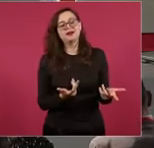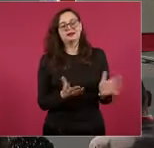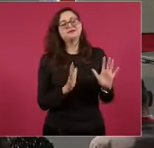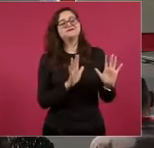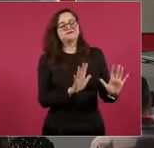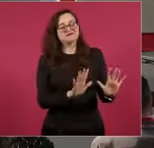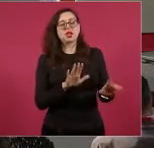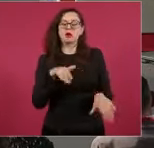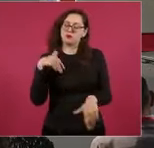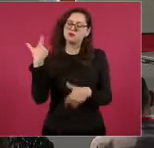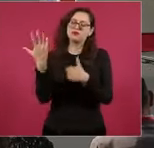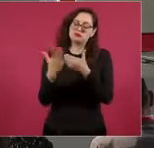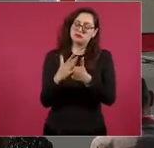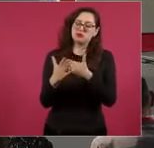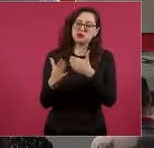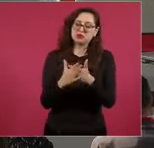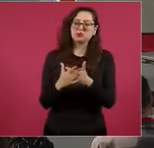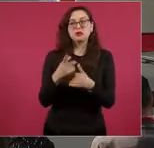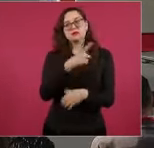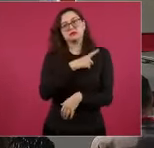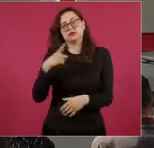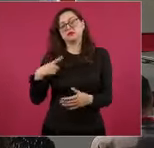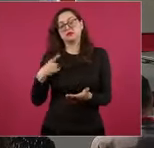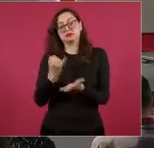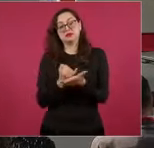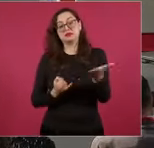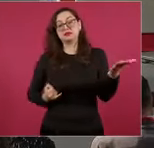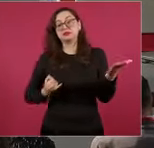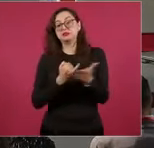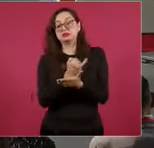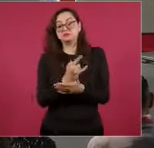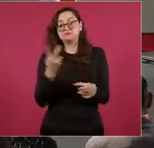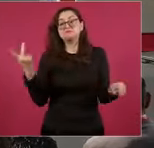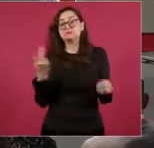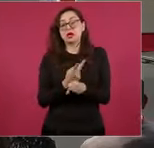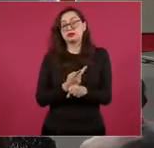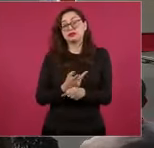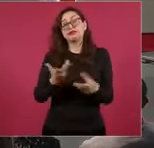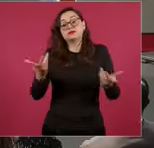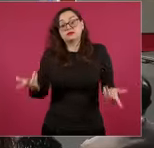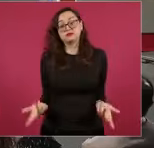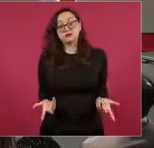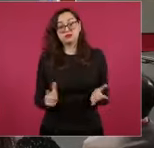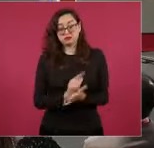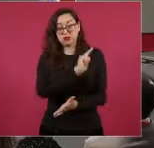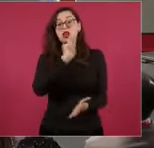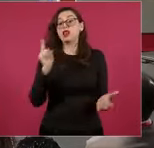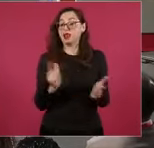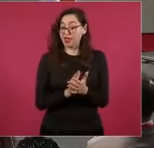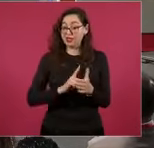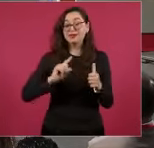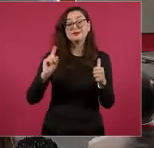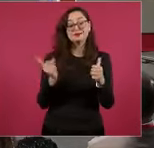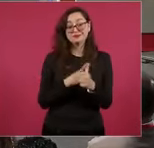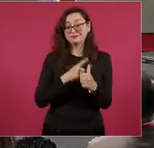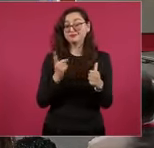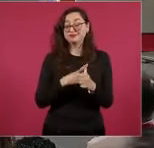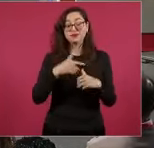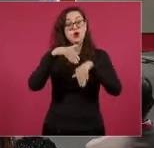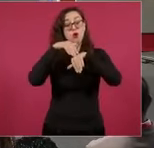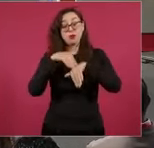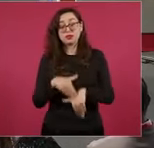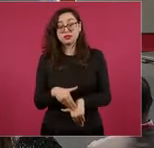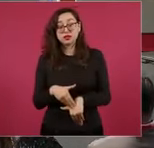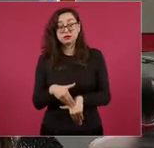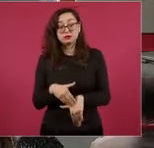definir próximamente y por supuesto lo que debe suceder es que se aplique la ley y la Constitución a